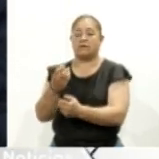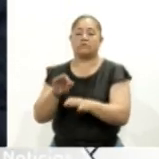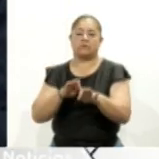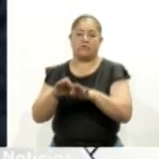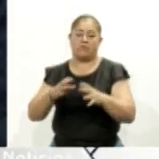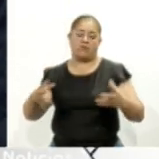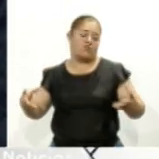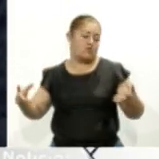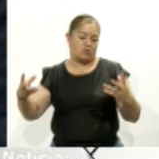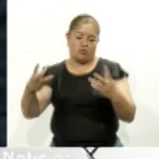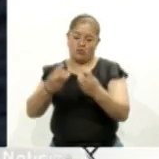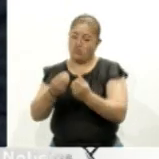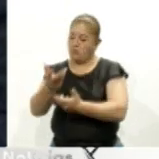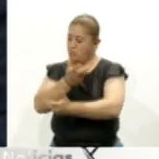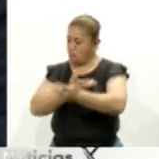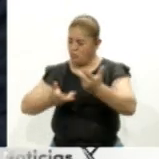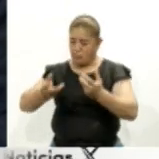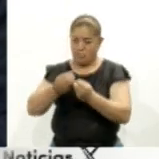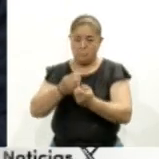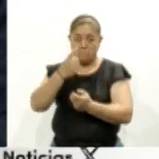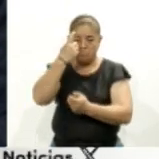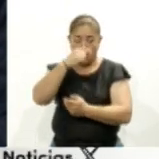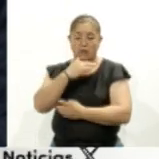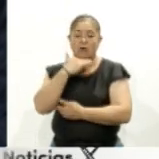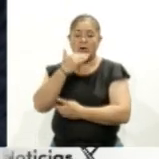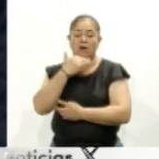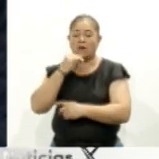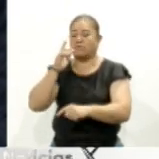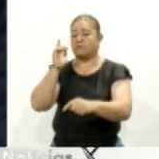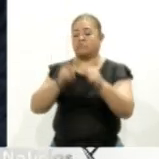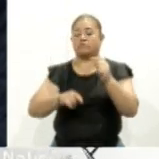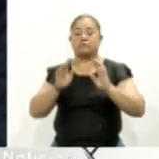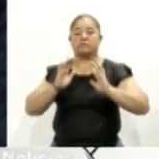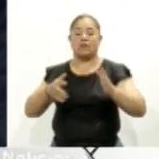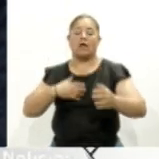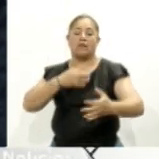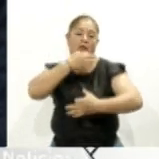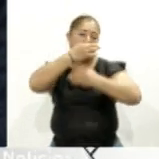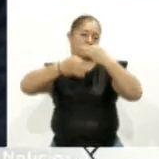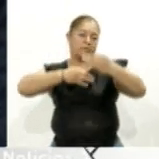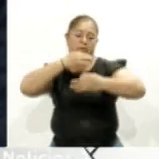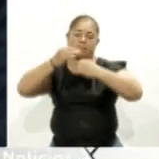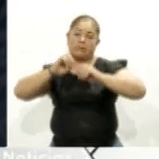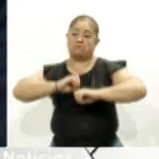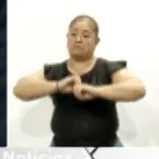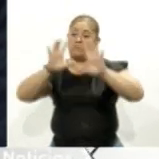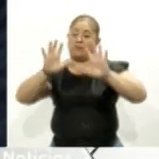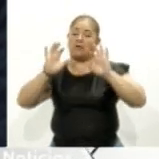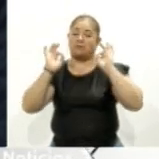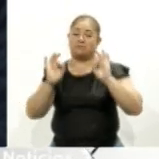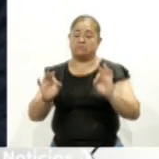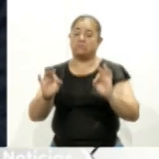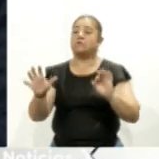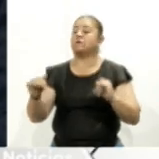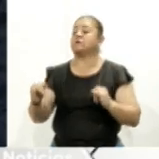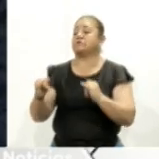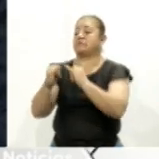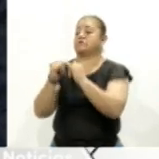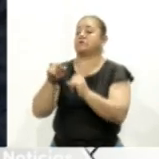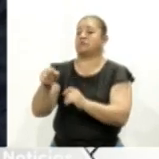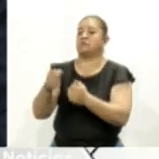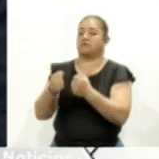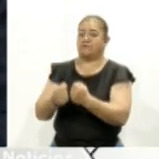buscando erradicar la corrupción, promoviendo la transparencia, fortaleciendo las instituciones,